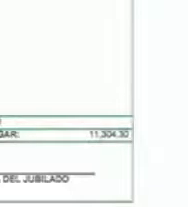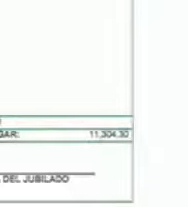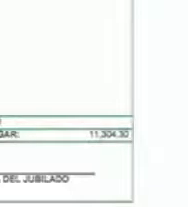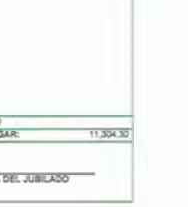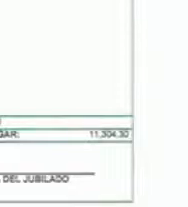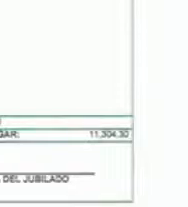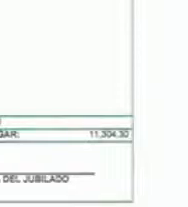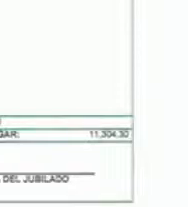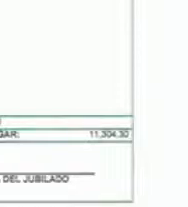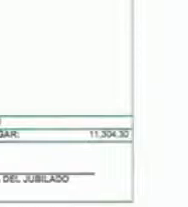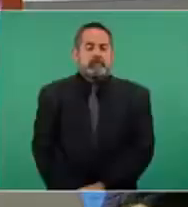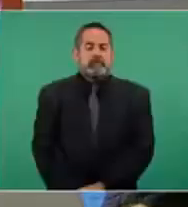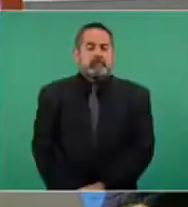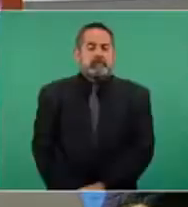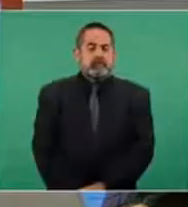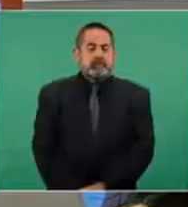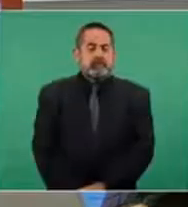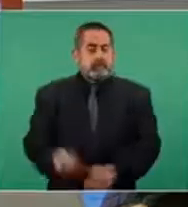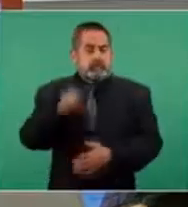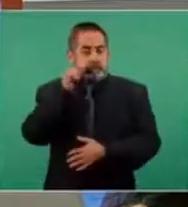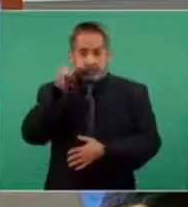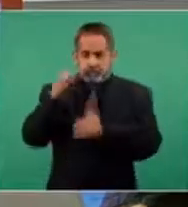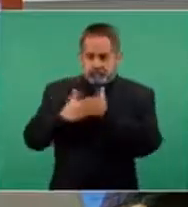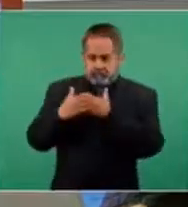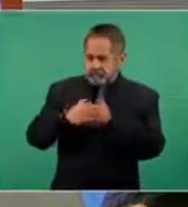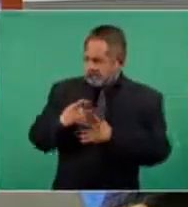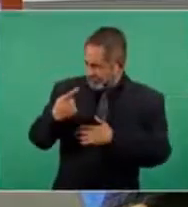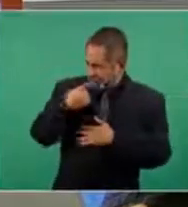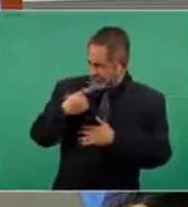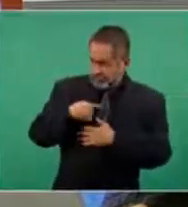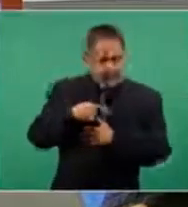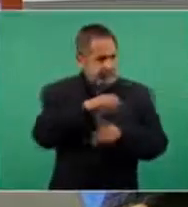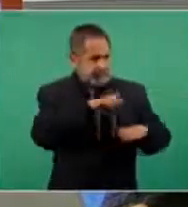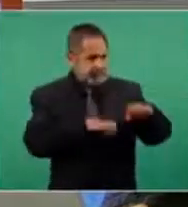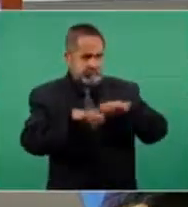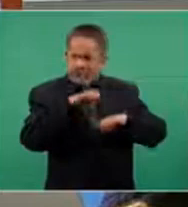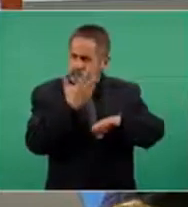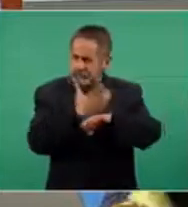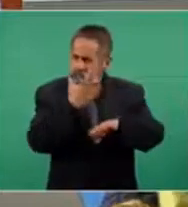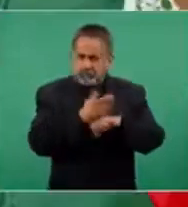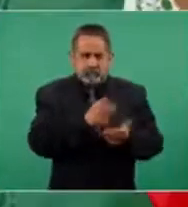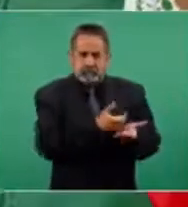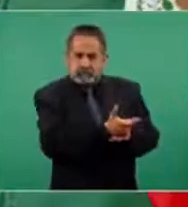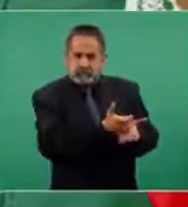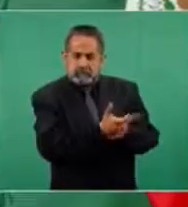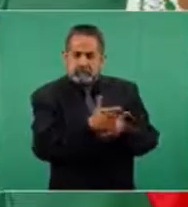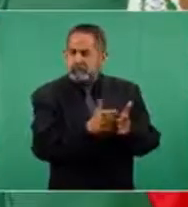estaba financiando al grupo de Claudio X. González. Entonces,